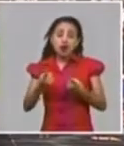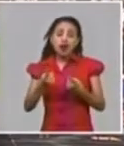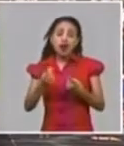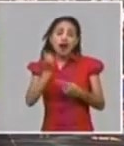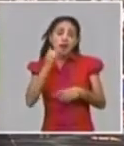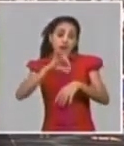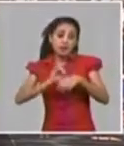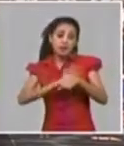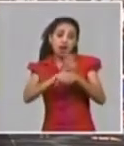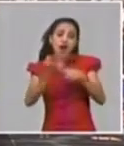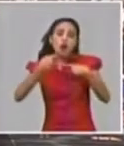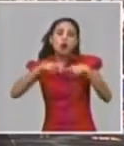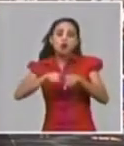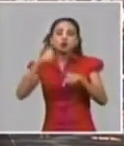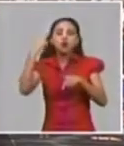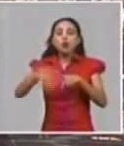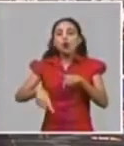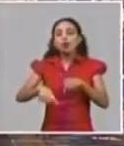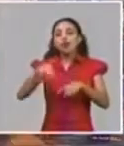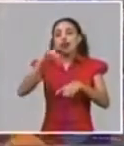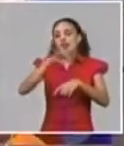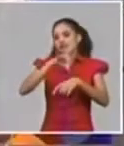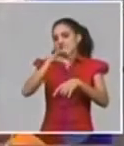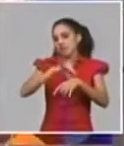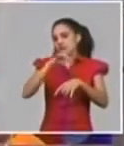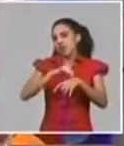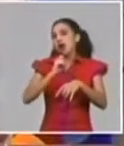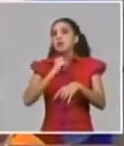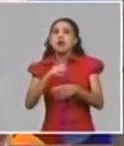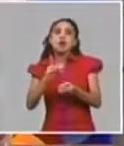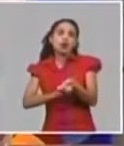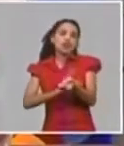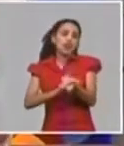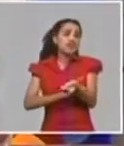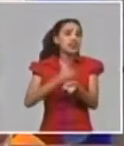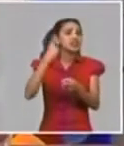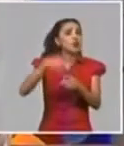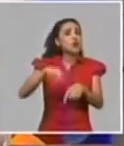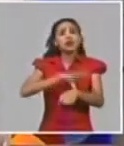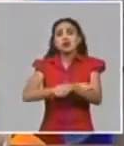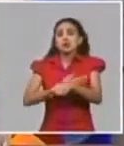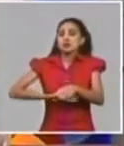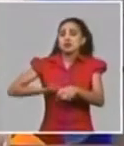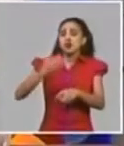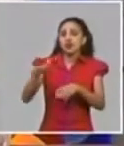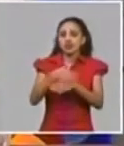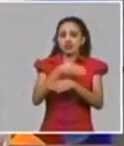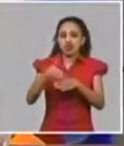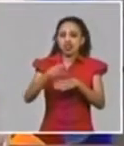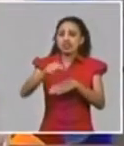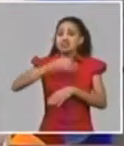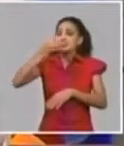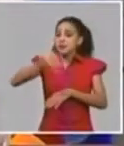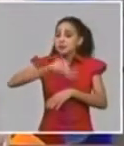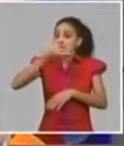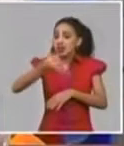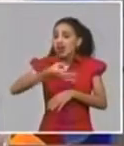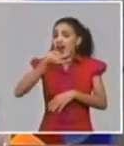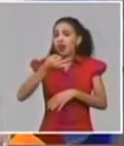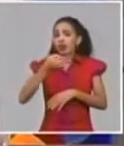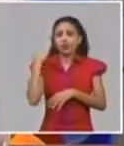es la edad en que más se asocian otras enfermedades y está bien descrito internacionalmente la diadera de